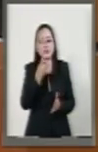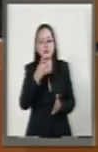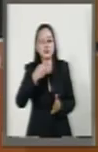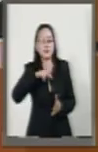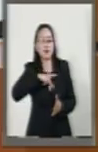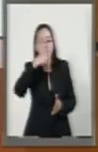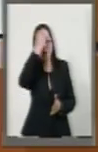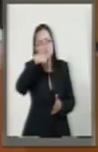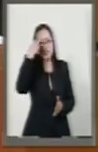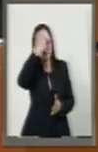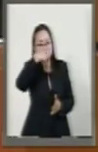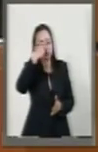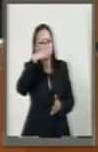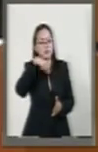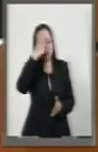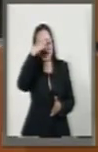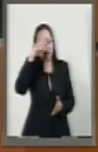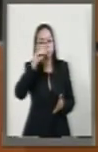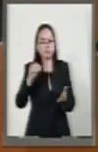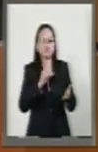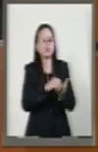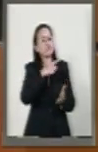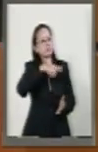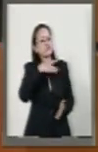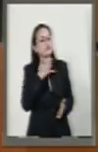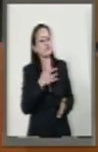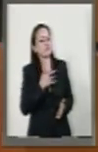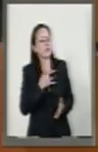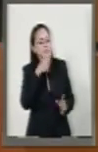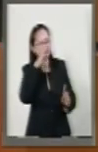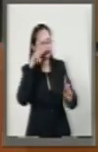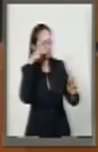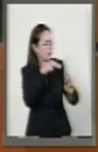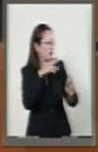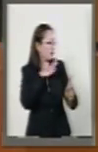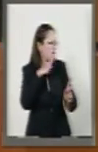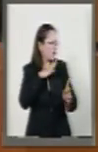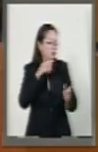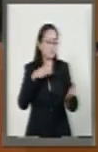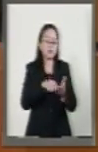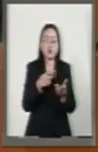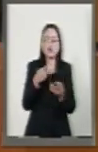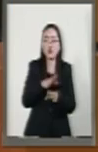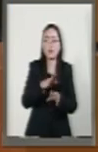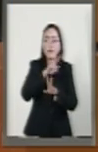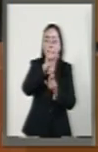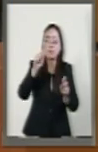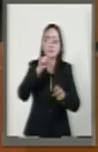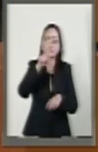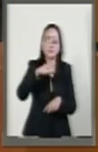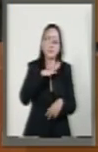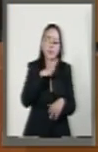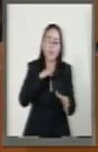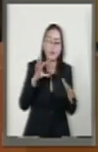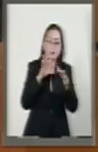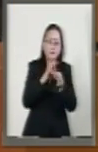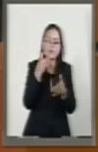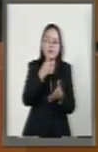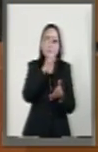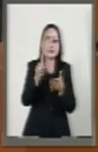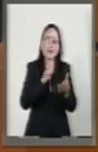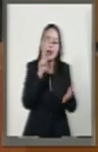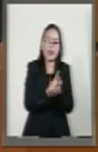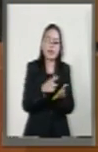observaciones que deben de ser consideradas. En ese sentido, y volviendo a insistir, aunque no es una ley